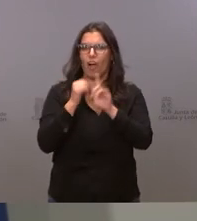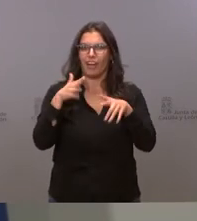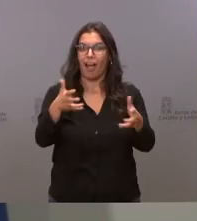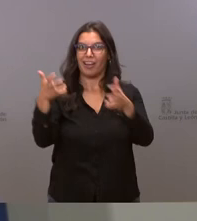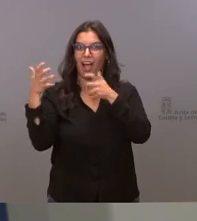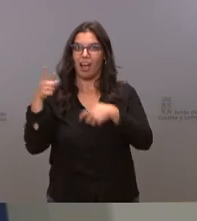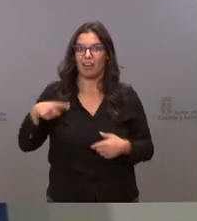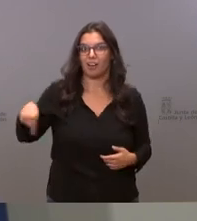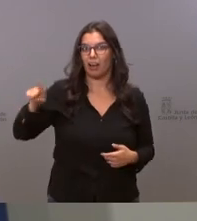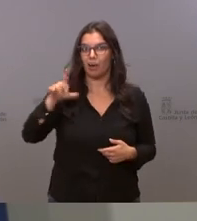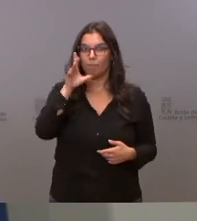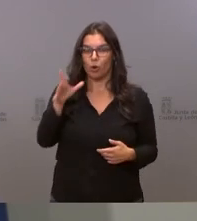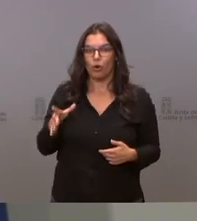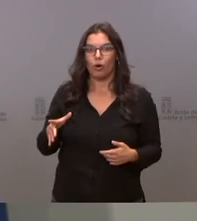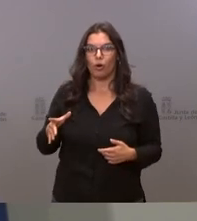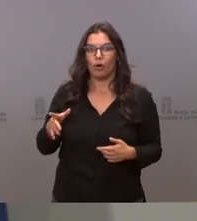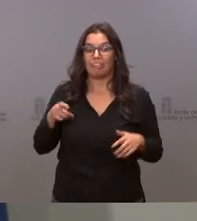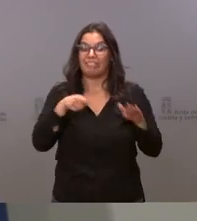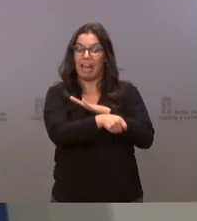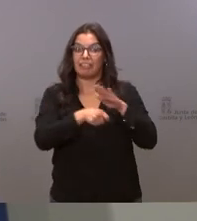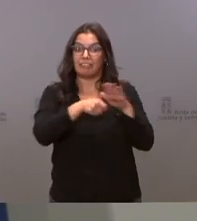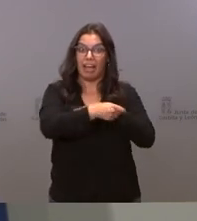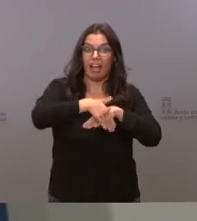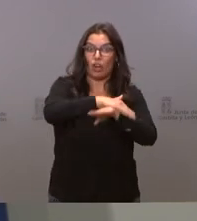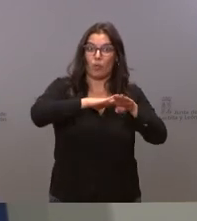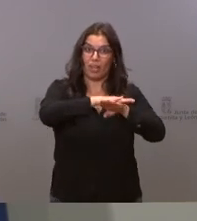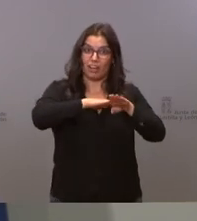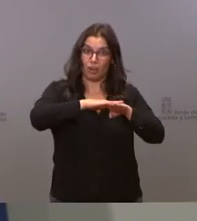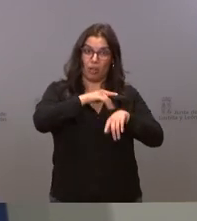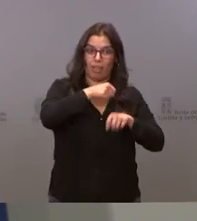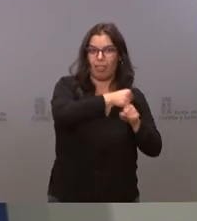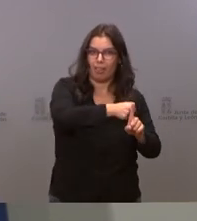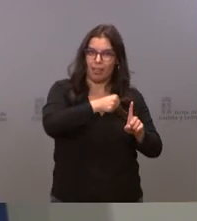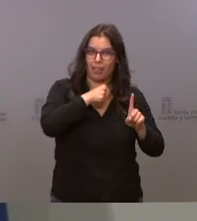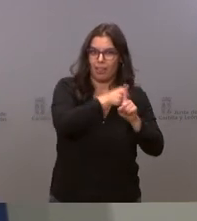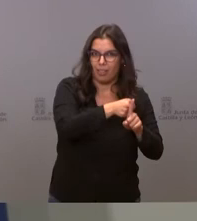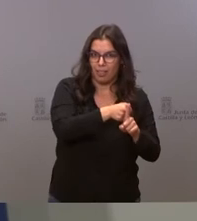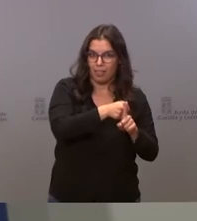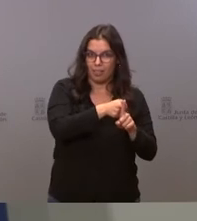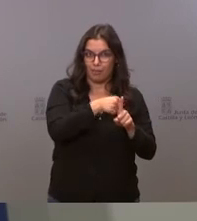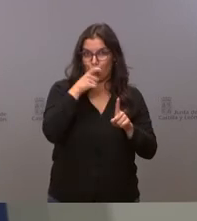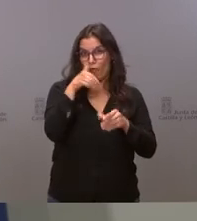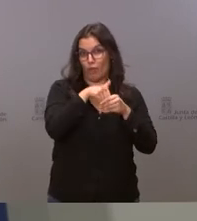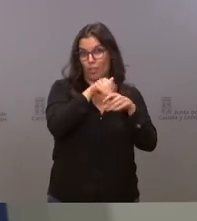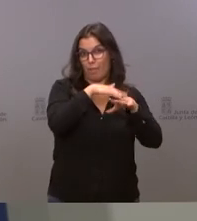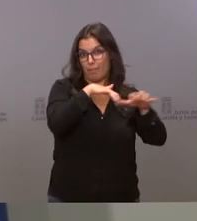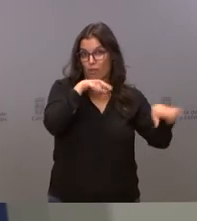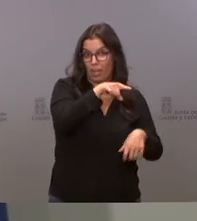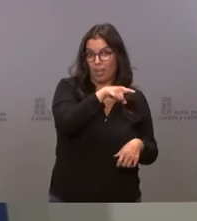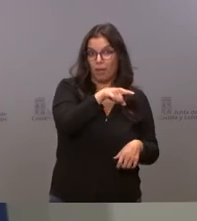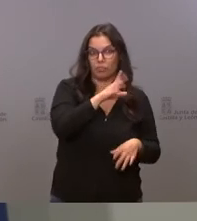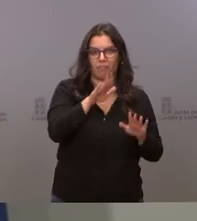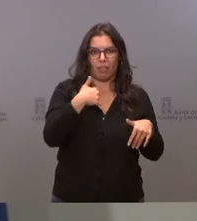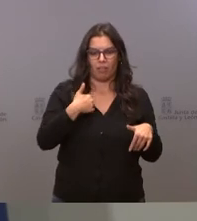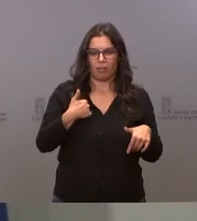porque son capaces de chantajear al gobierno a quienes le deben la mayoría pues hombre no tarda